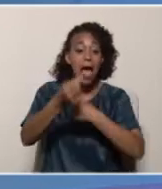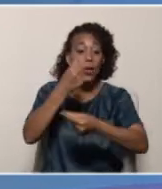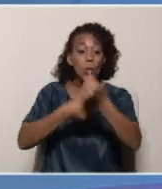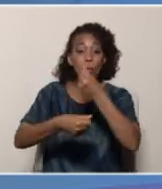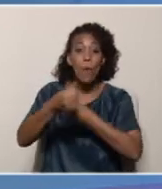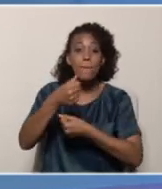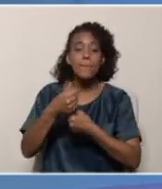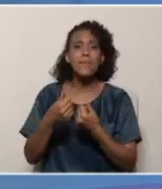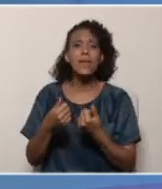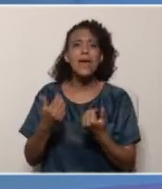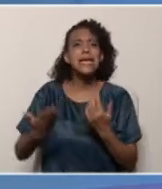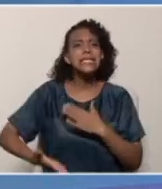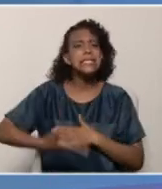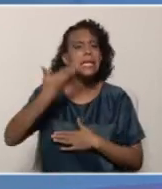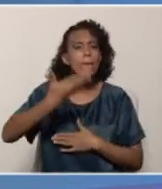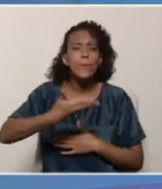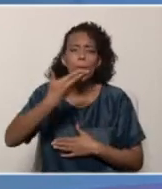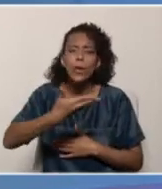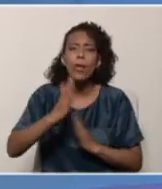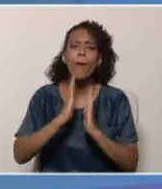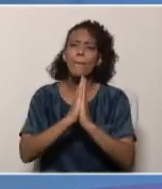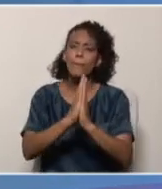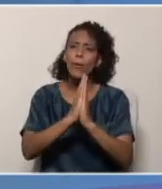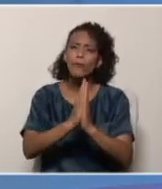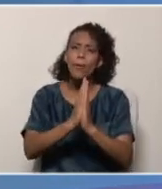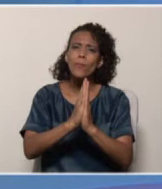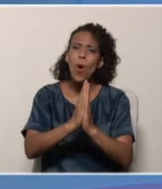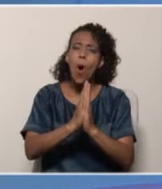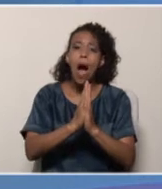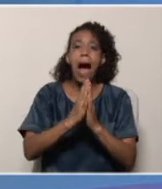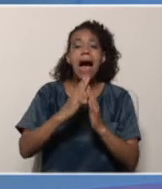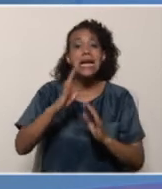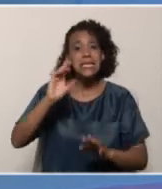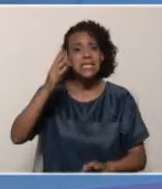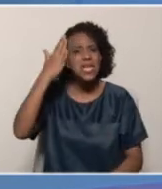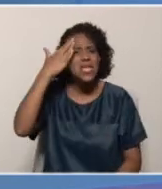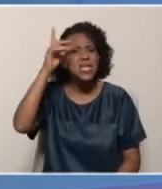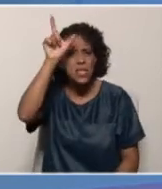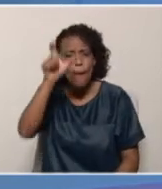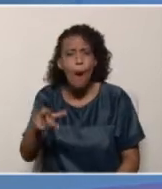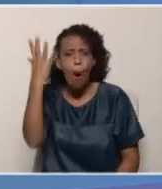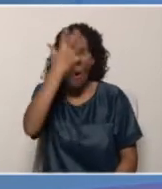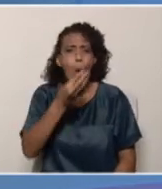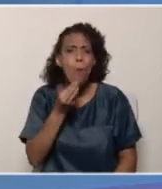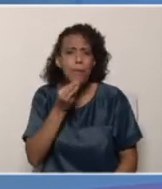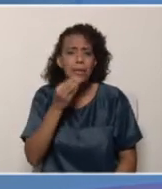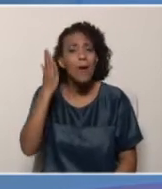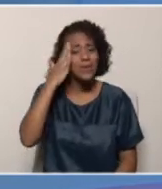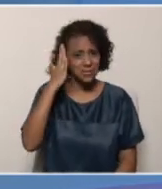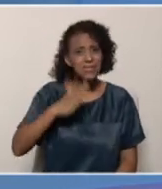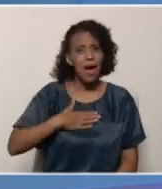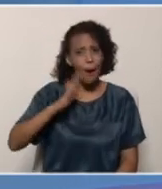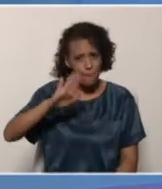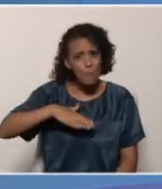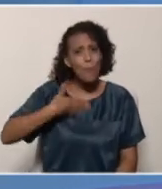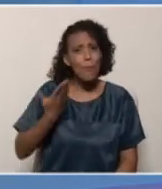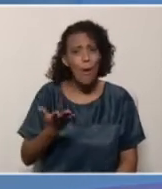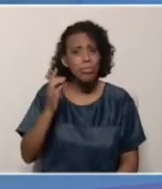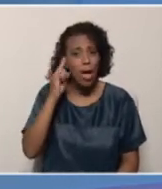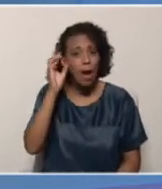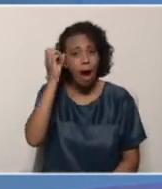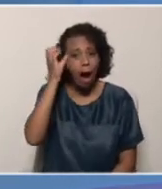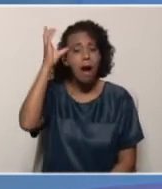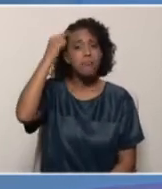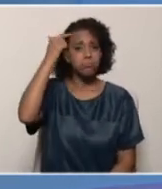comunal, es importante que se tomen en consideración las habilidades y las desarrolladas en las especialidades